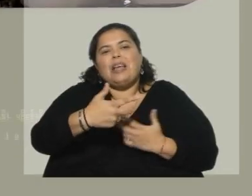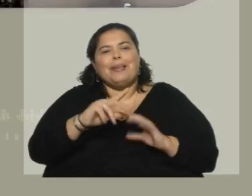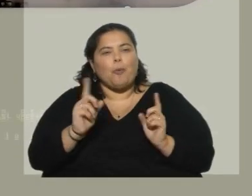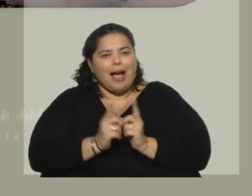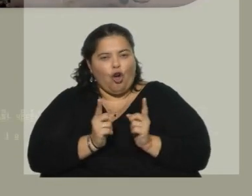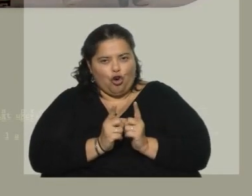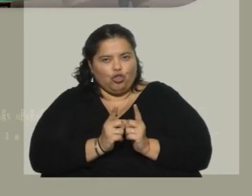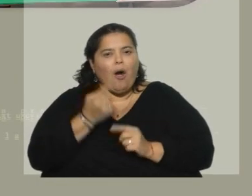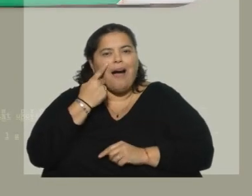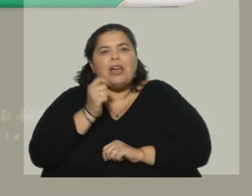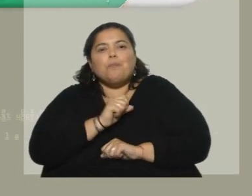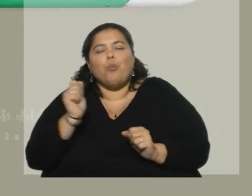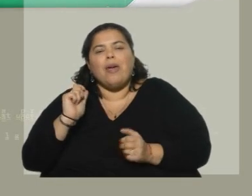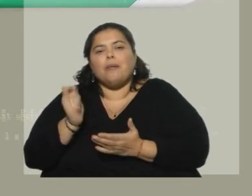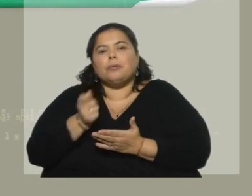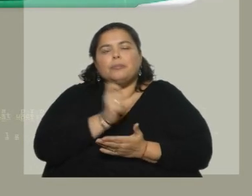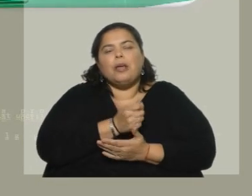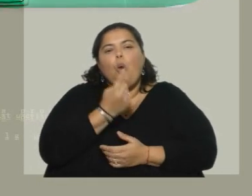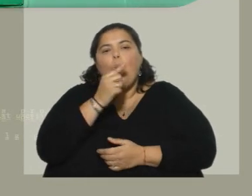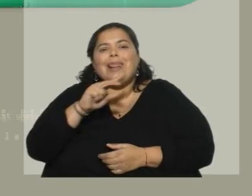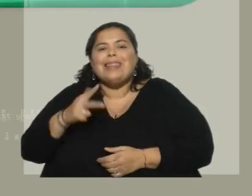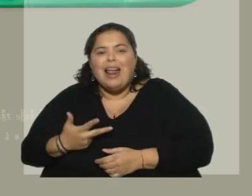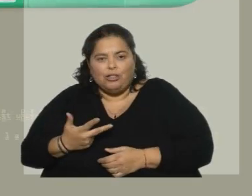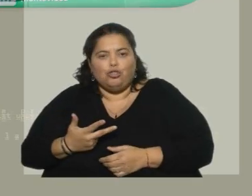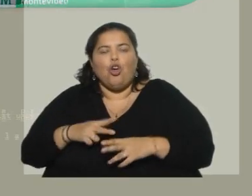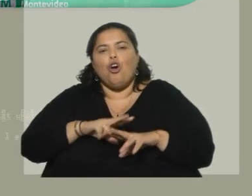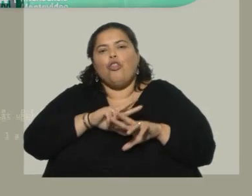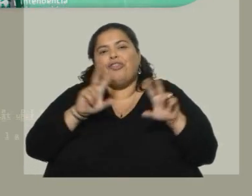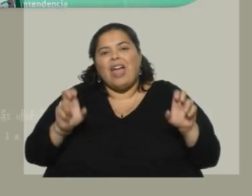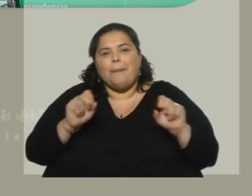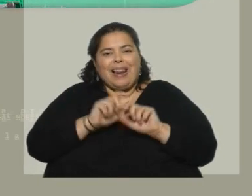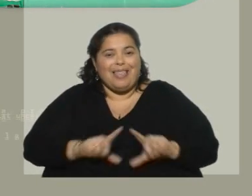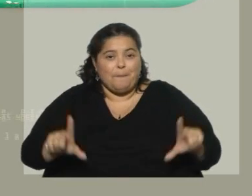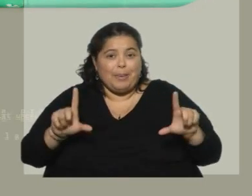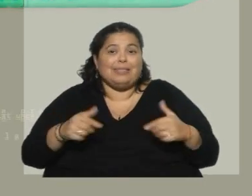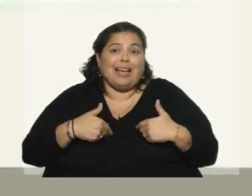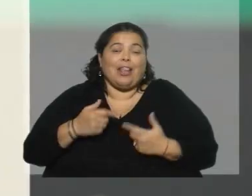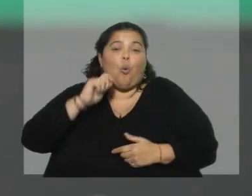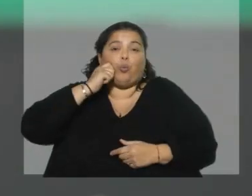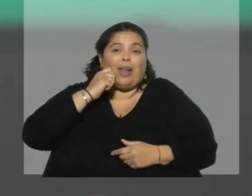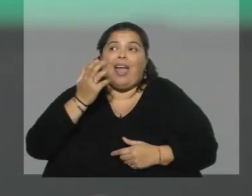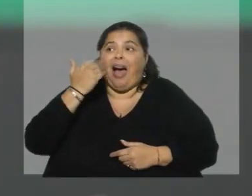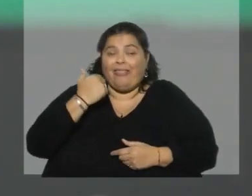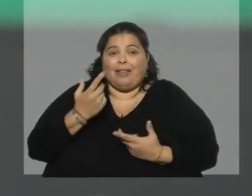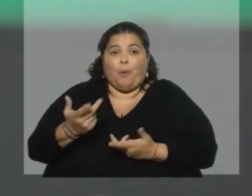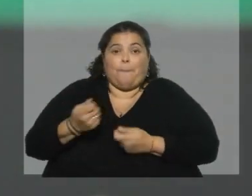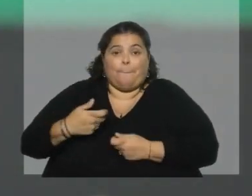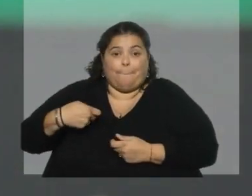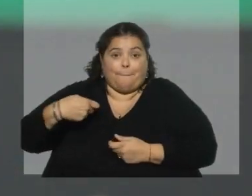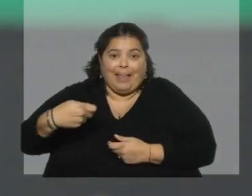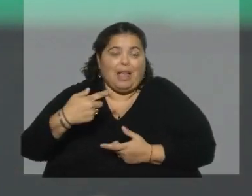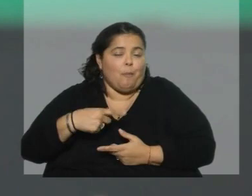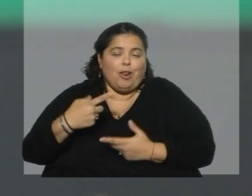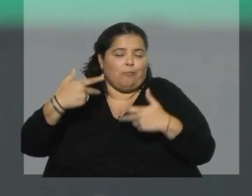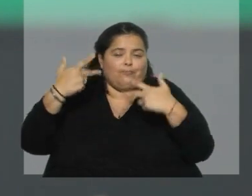financiamiento, será más o menos un tercio en lo que corresponde a los temas de limpieza de residuos de lo que hubiéramos obtenido en el marco del BID, y poder llegar al universo de unas